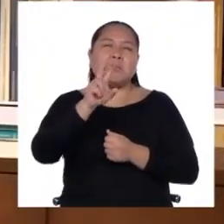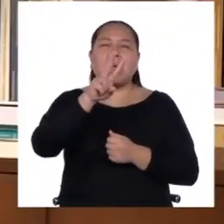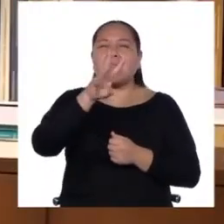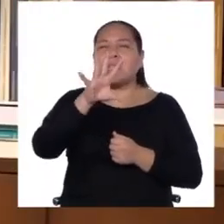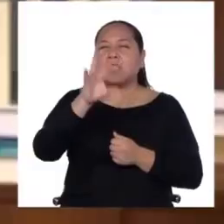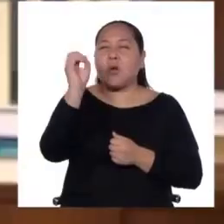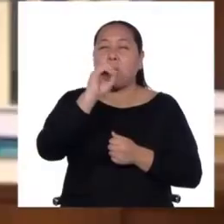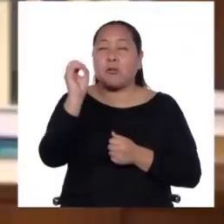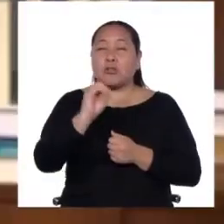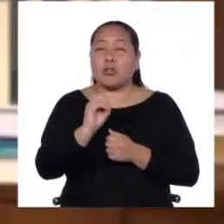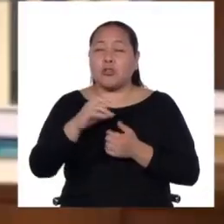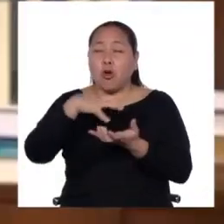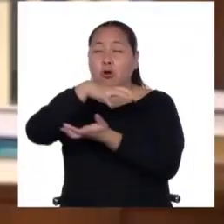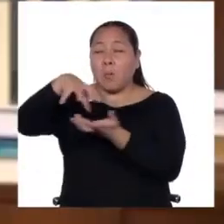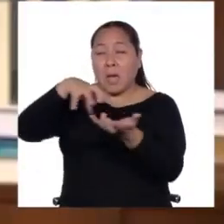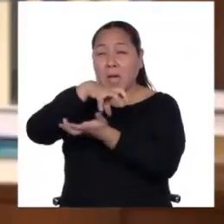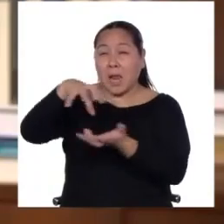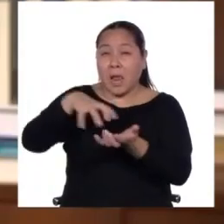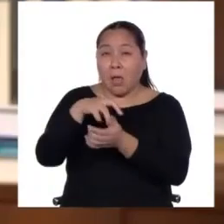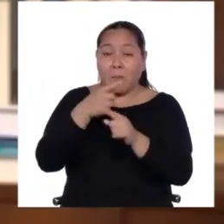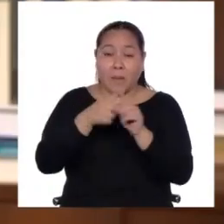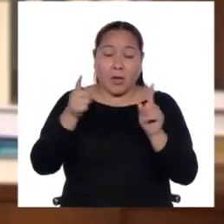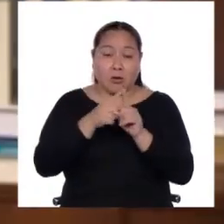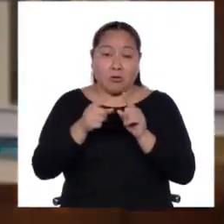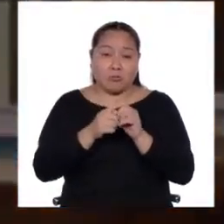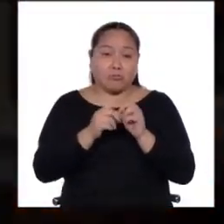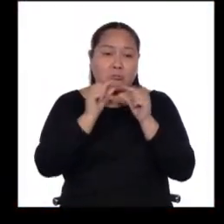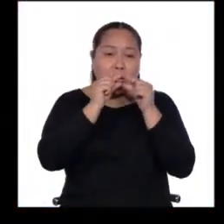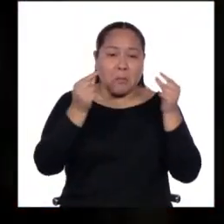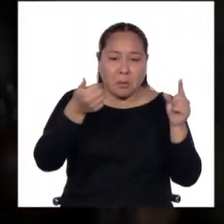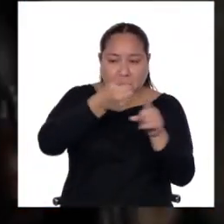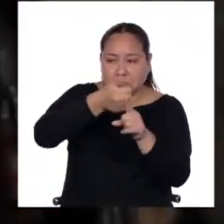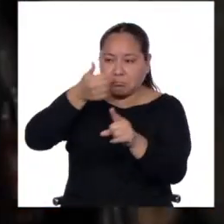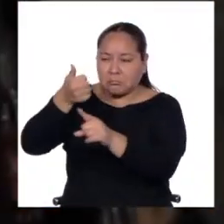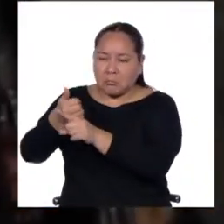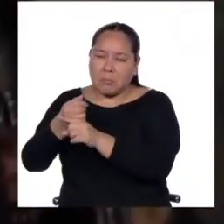compartido más o menos, con estructuras muy parecidas.